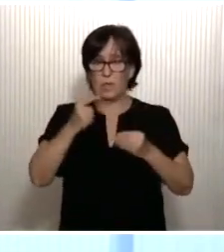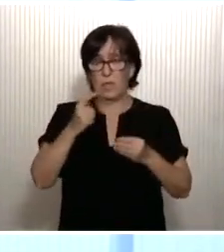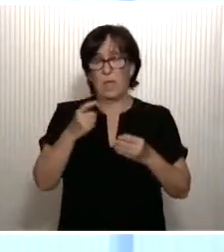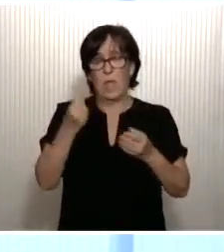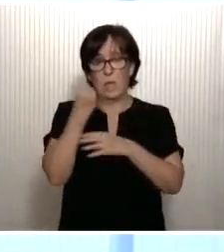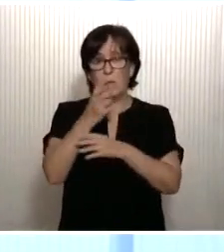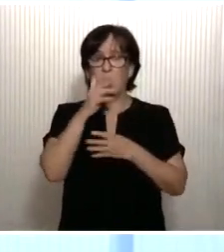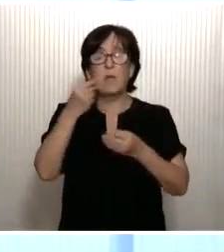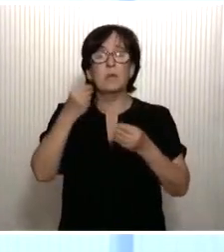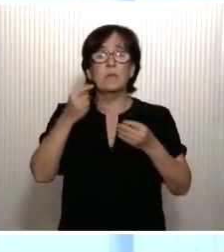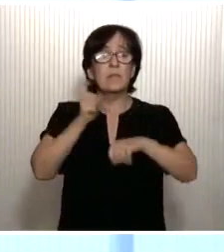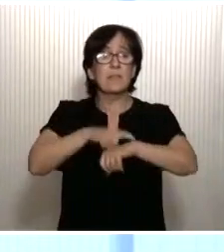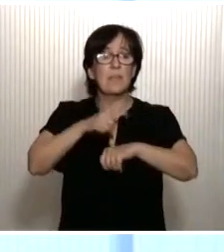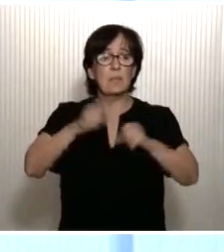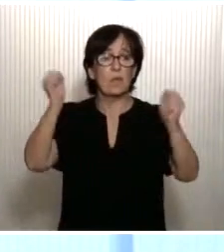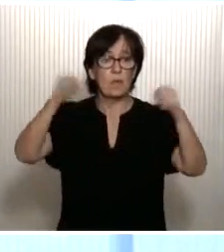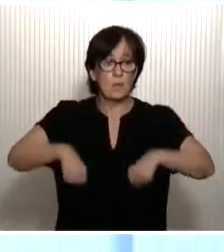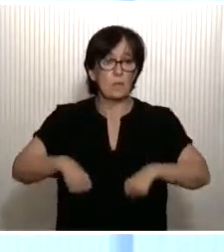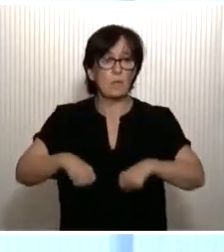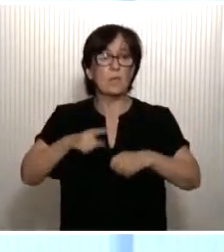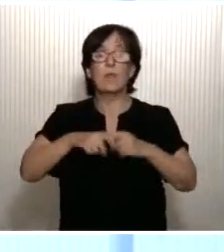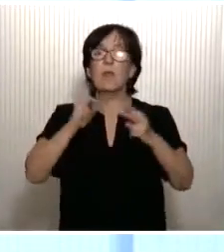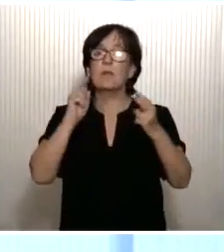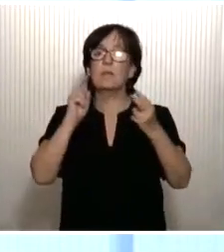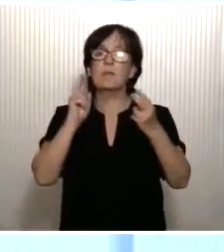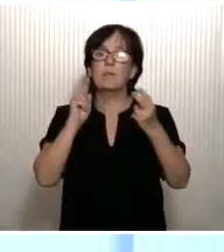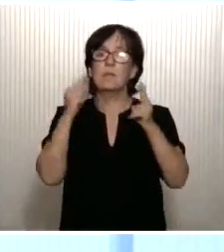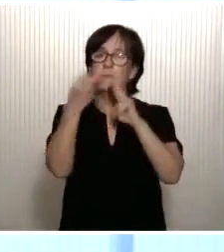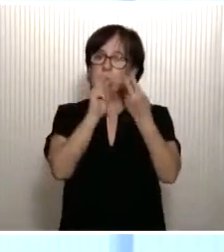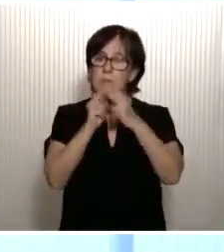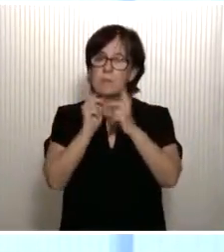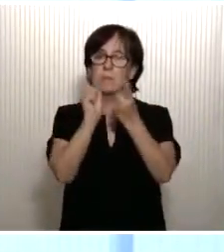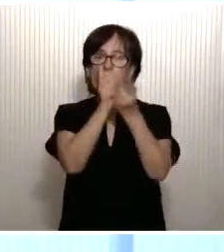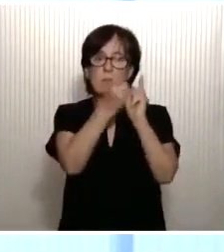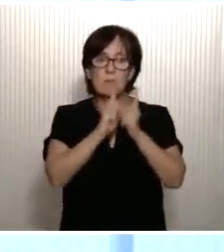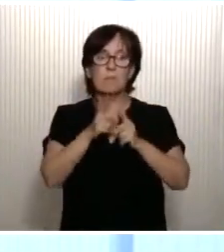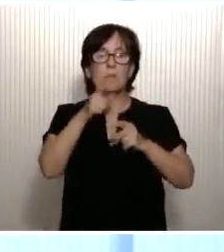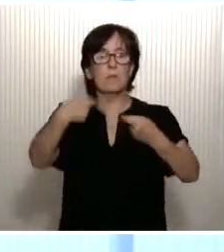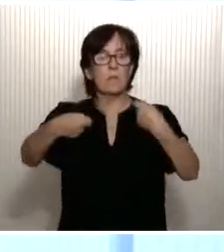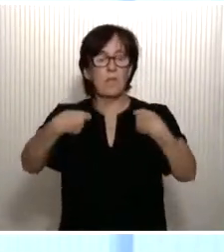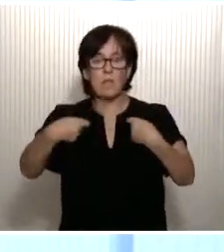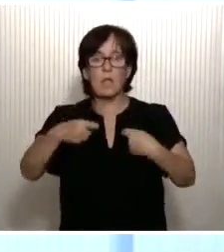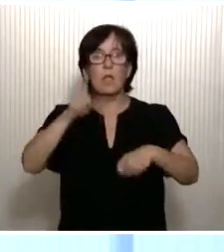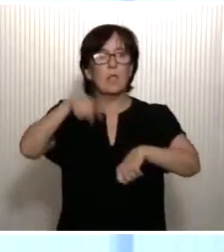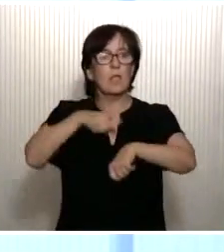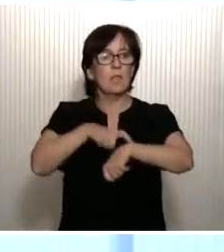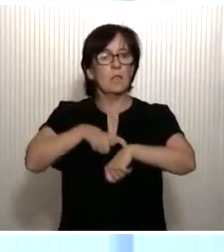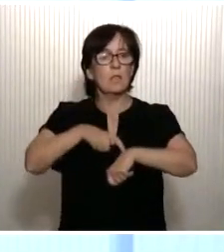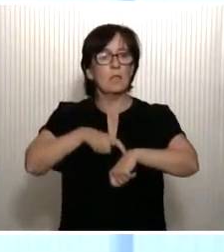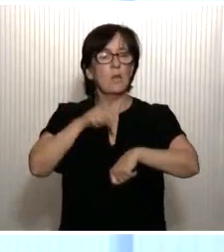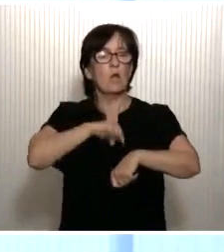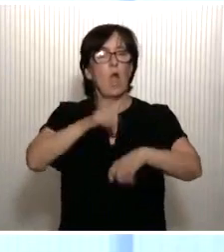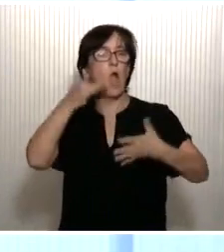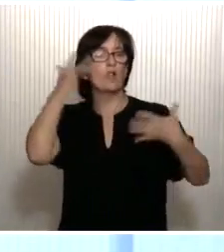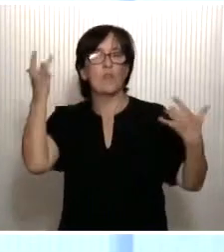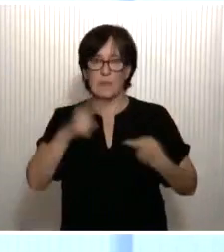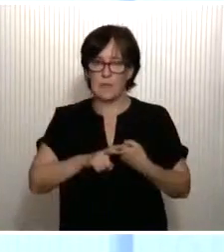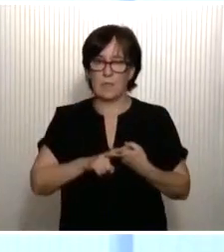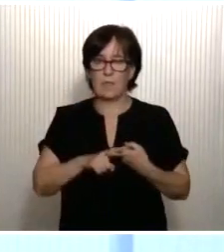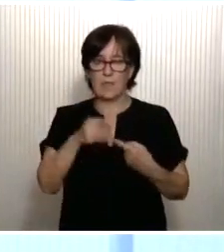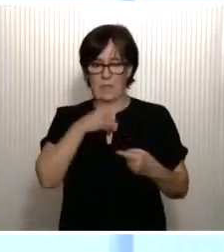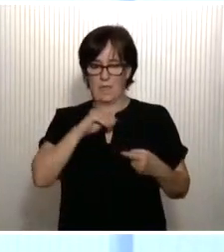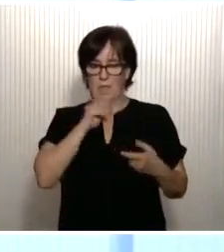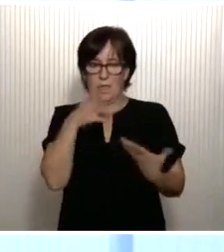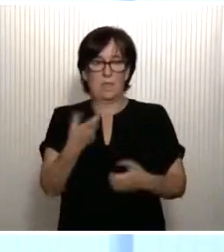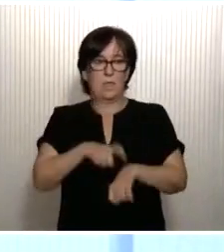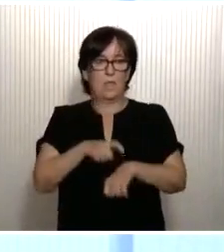Es tiempo de acuerdos, es tiempo de encuentros, es tiempo de negociación, es tiempo también de honestidad. Es tiempo de la España